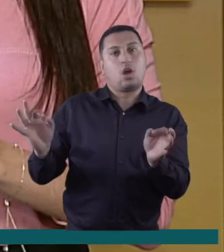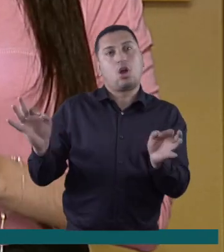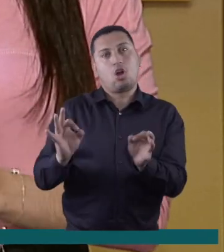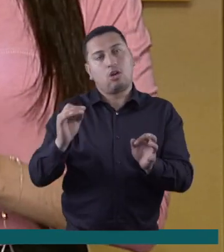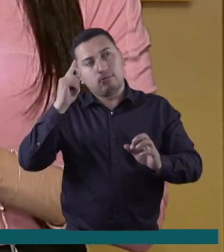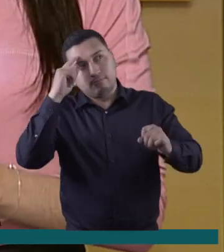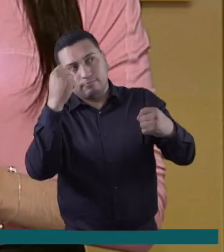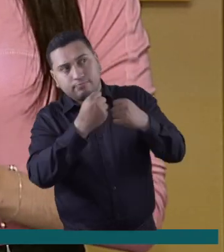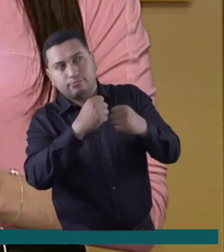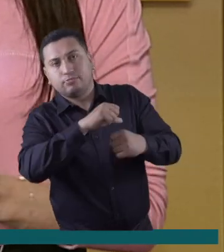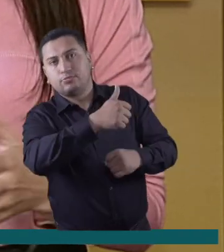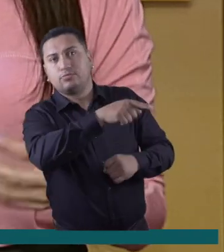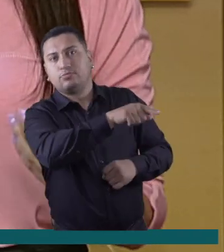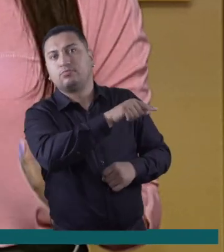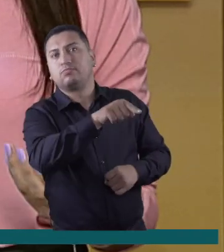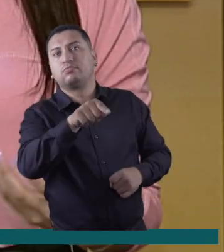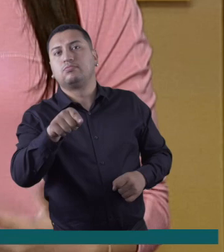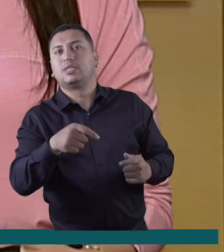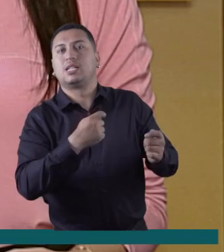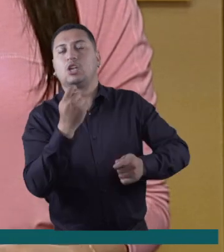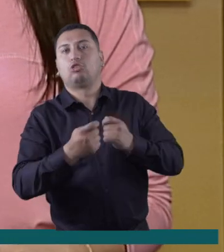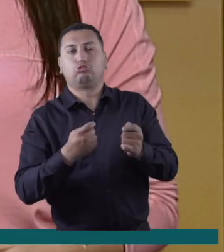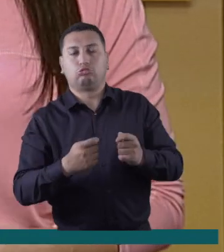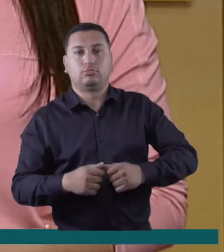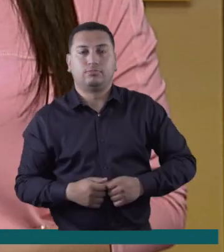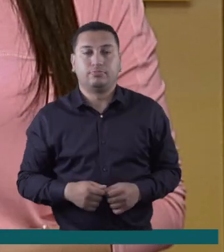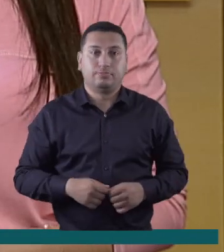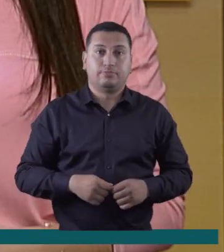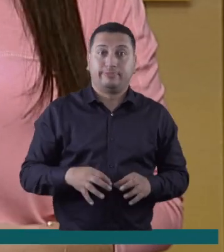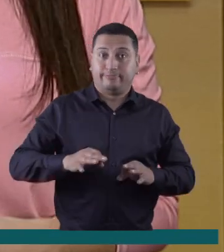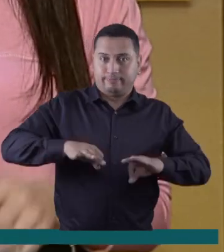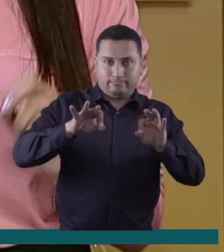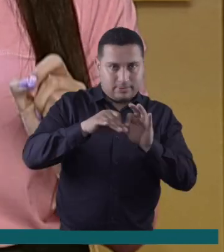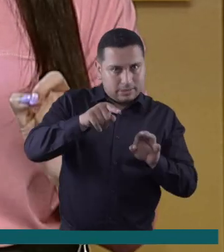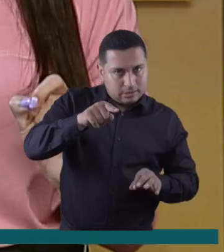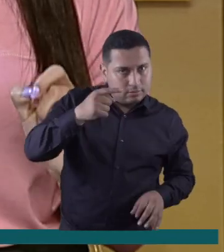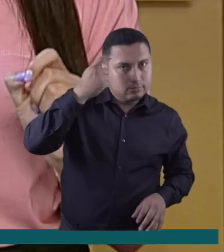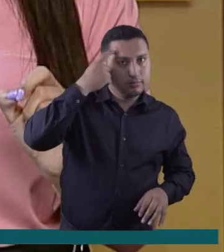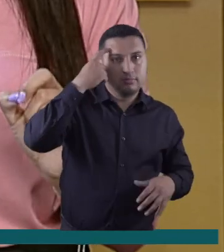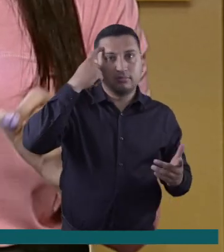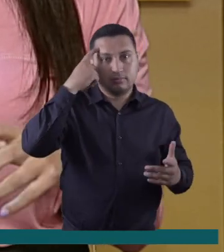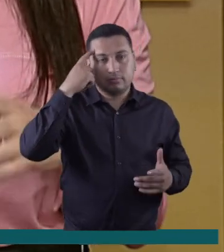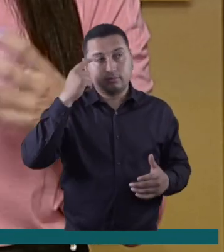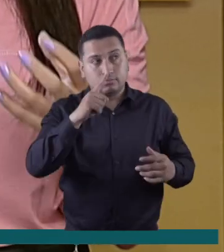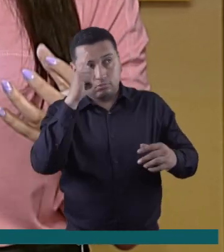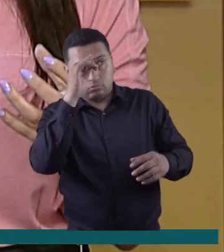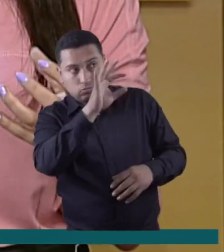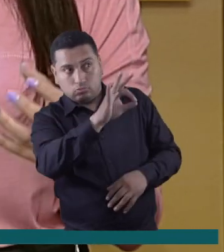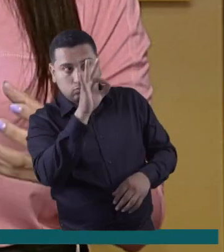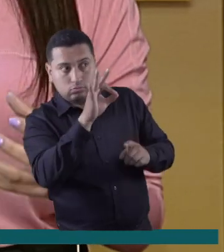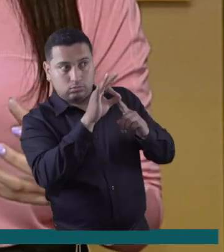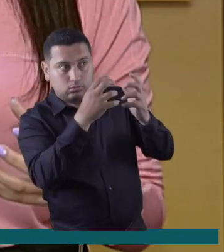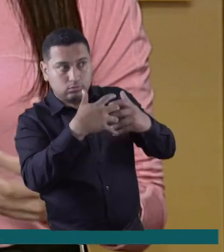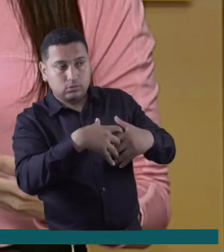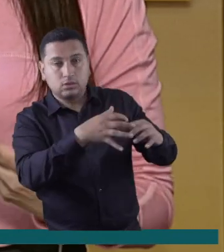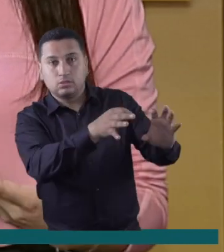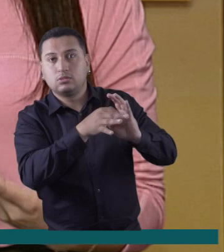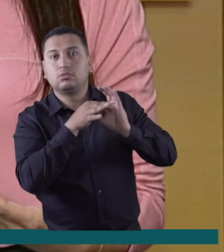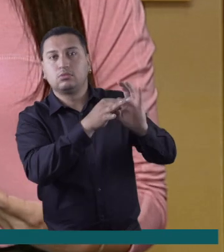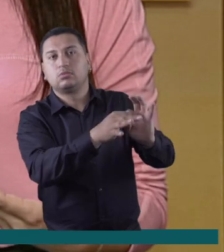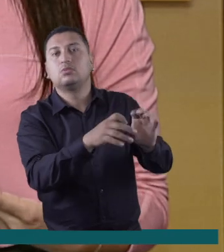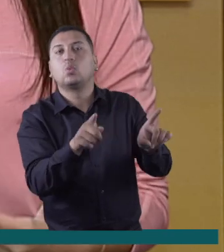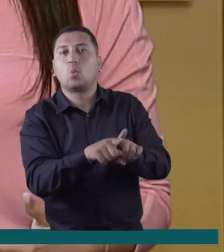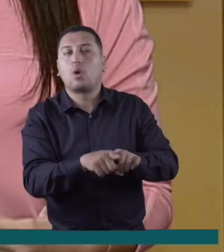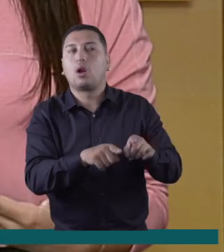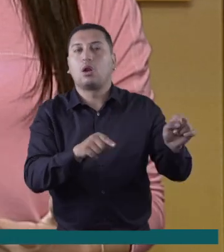hasta alianzas estratégicas con otros emprendimientos. Es importante que a la hora de escoger vincularte con otra empresa sea del